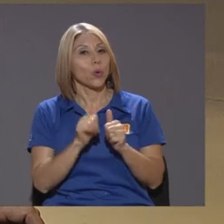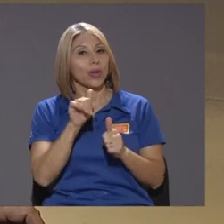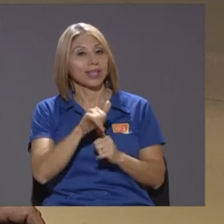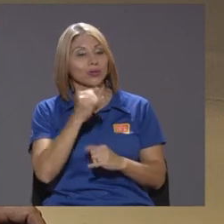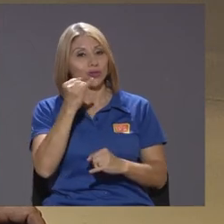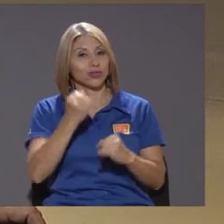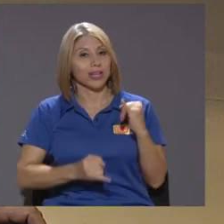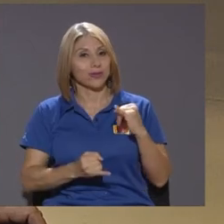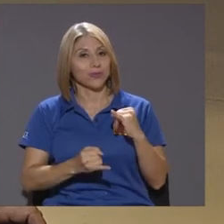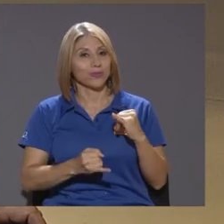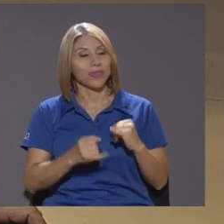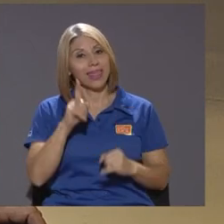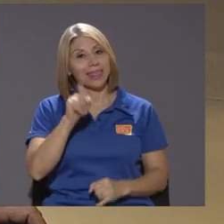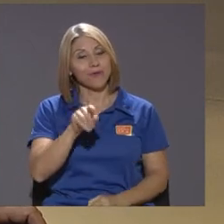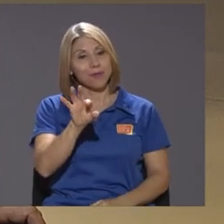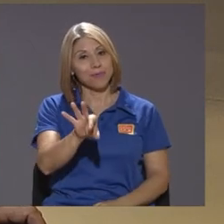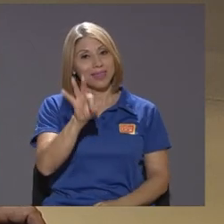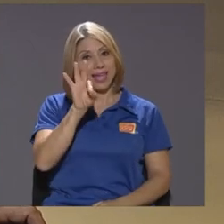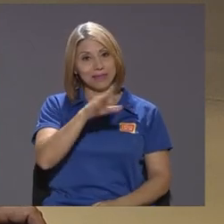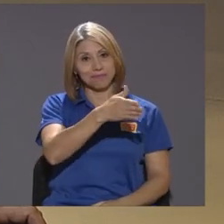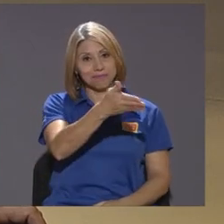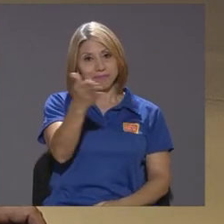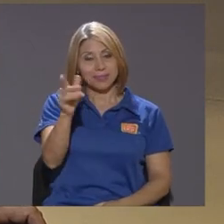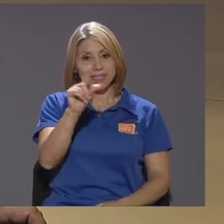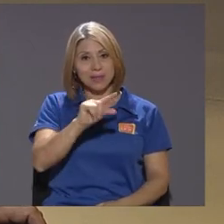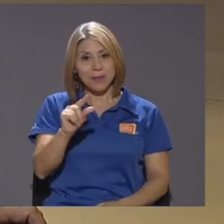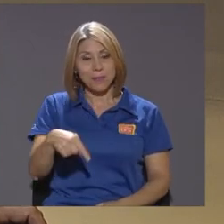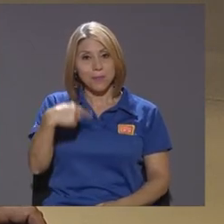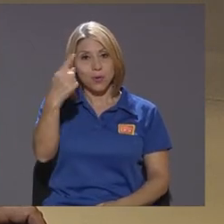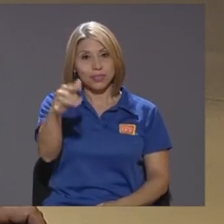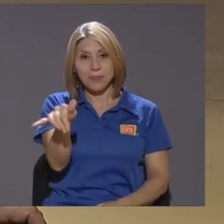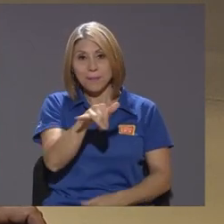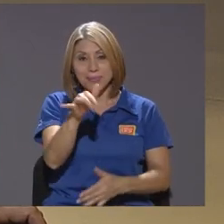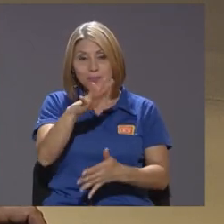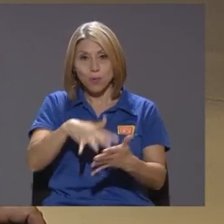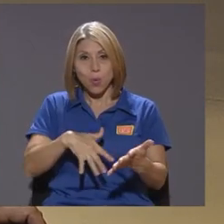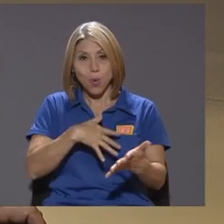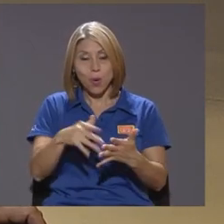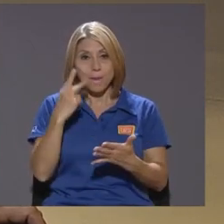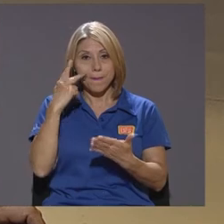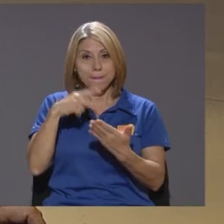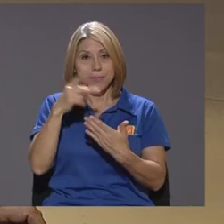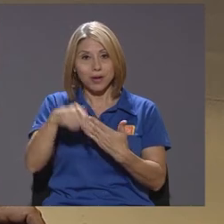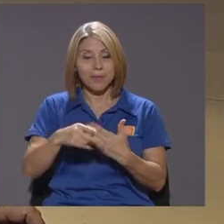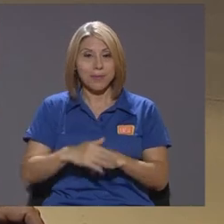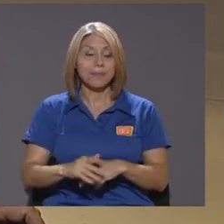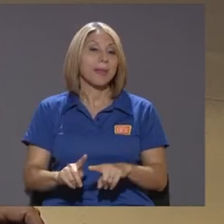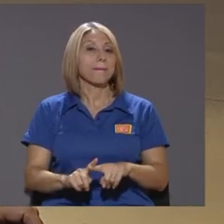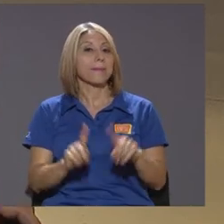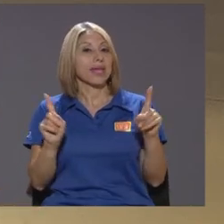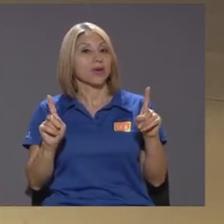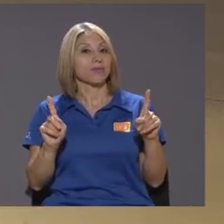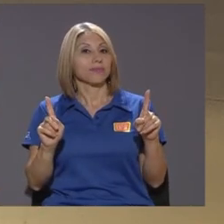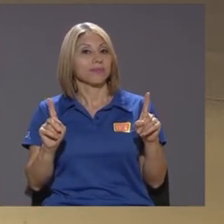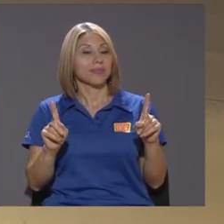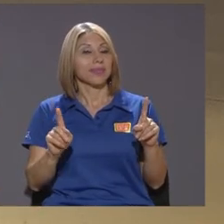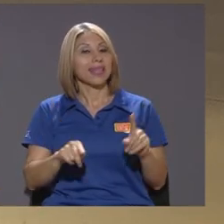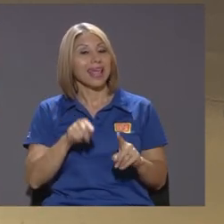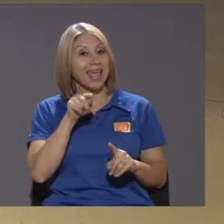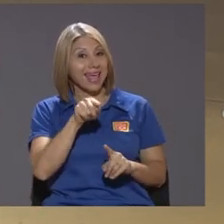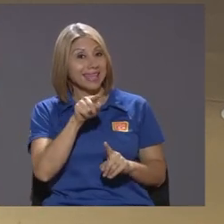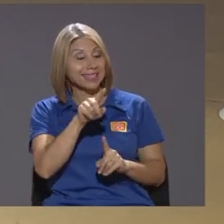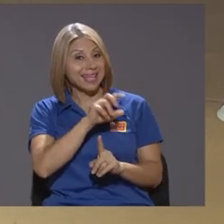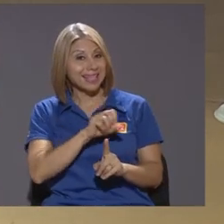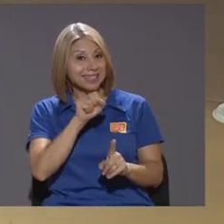tengo que invitar a las amigas y amigos a que la próxima semana en los mismos tiempos y circunstancias nos acompañen pero ese Estado que